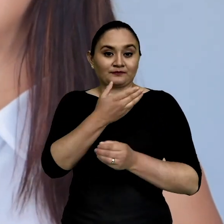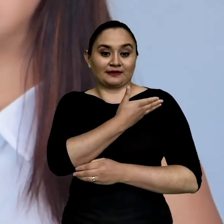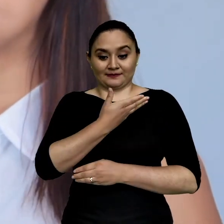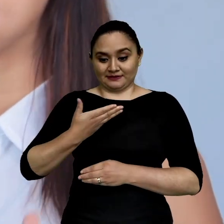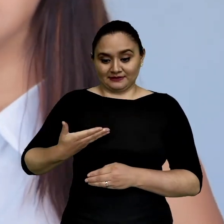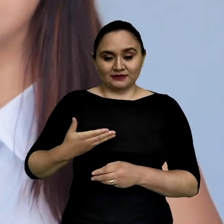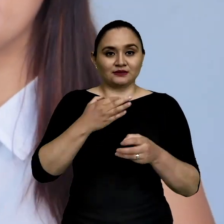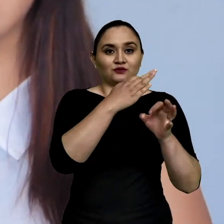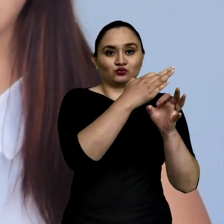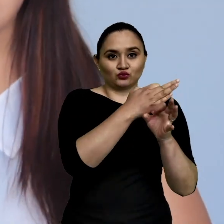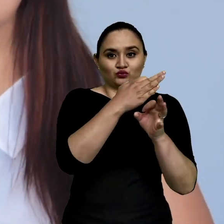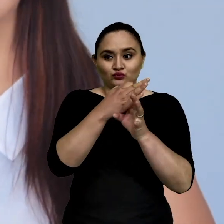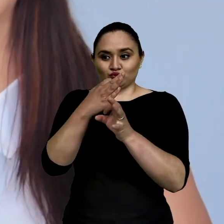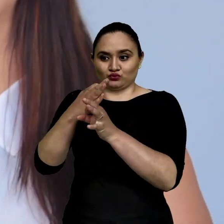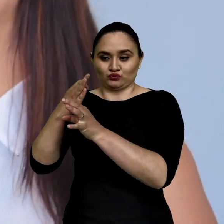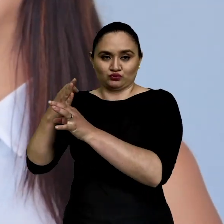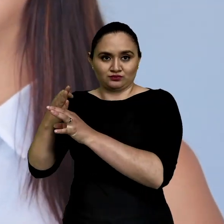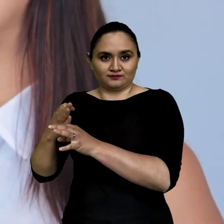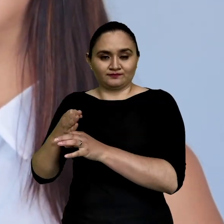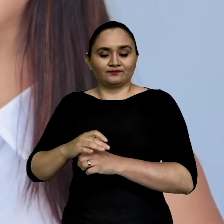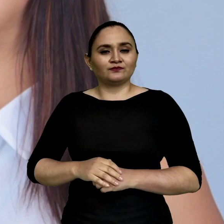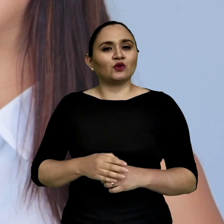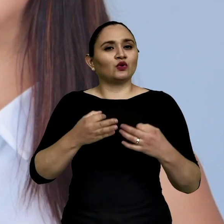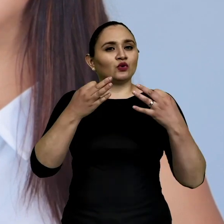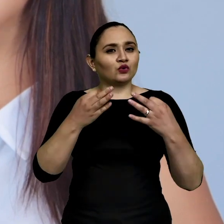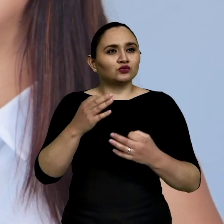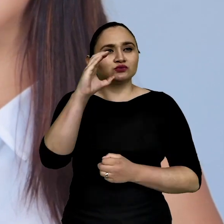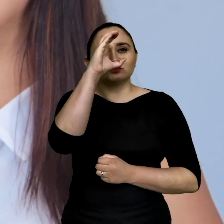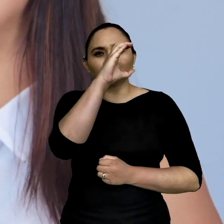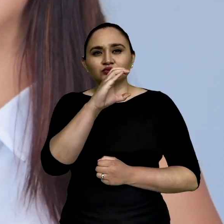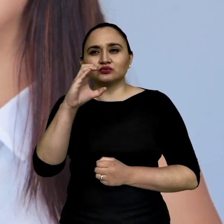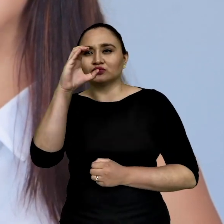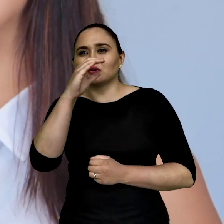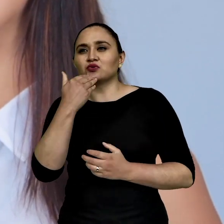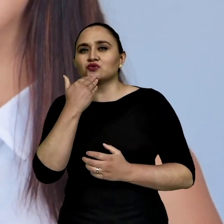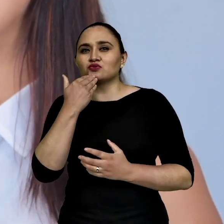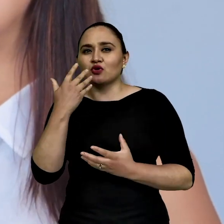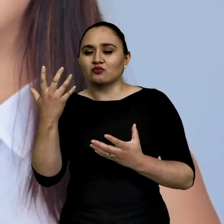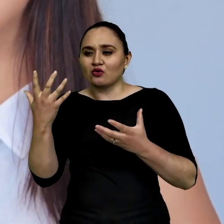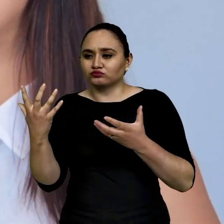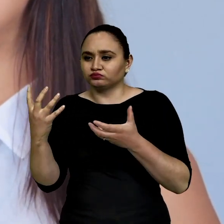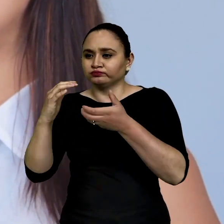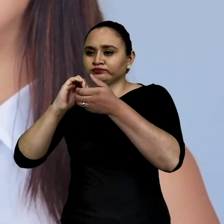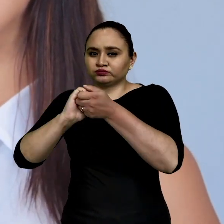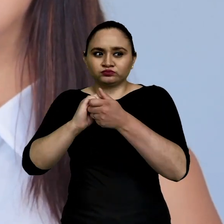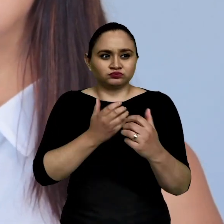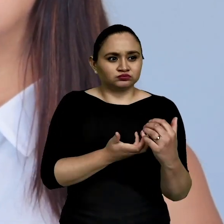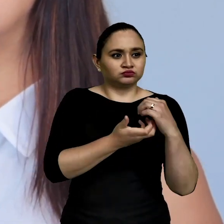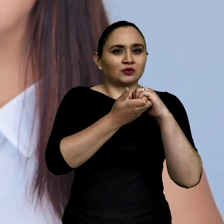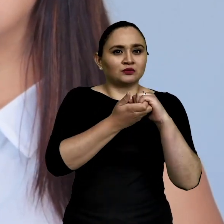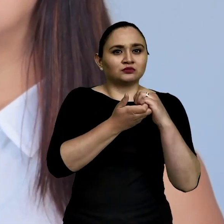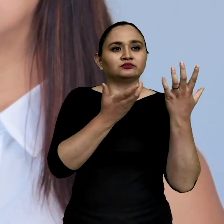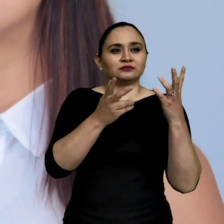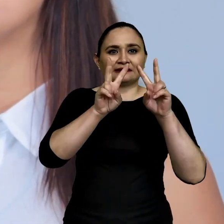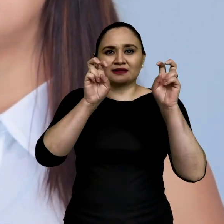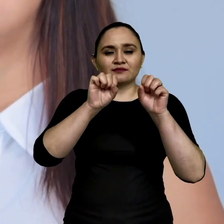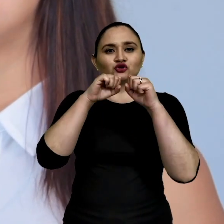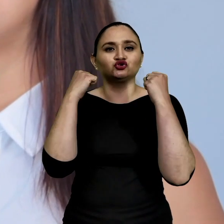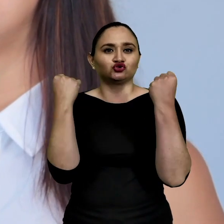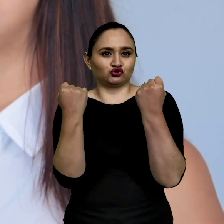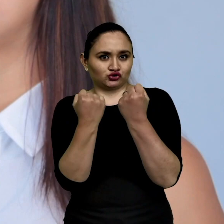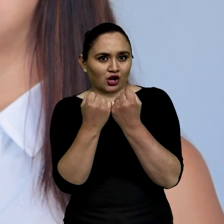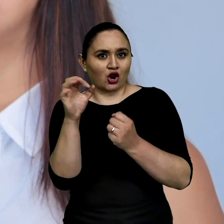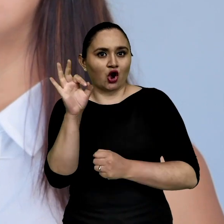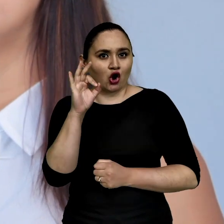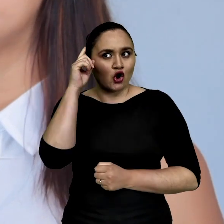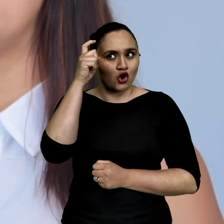la presidencia es rotativa de la red y justamente ahí es donde buscamos esta coalición con los actores sociales,